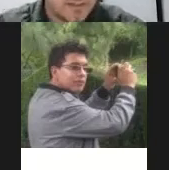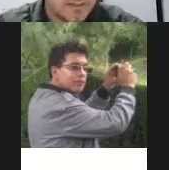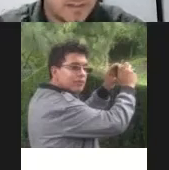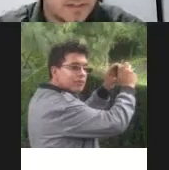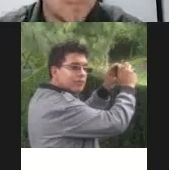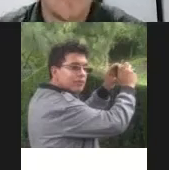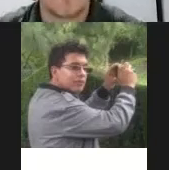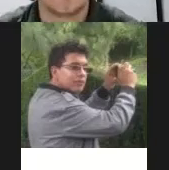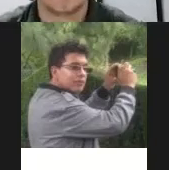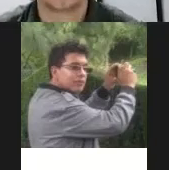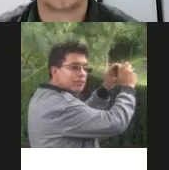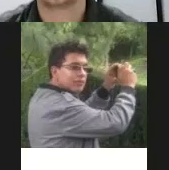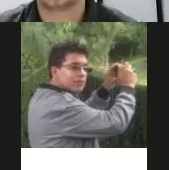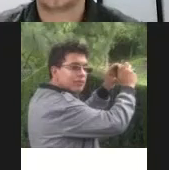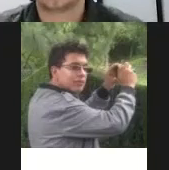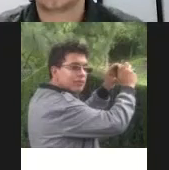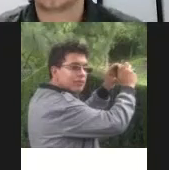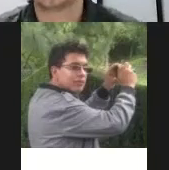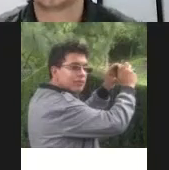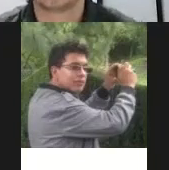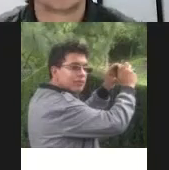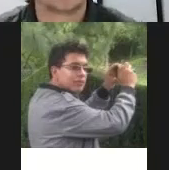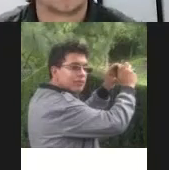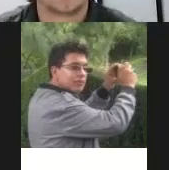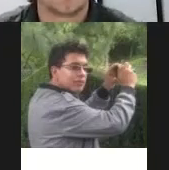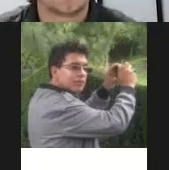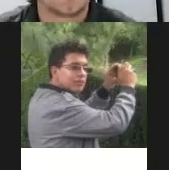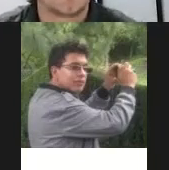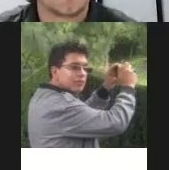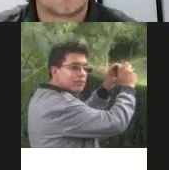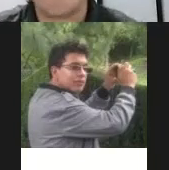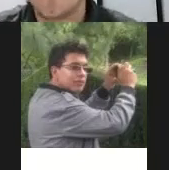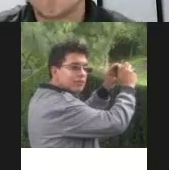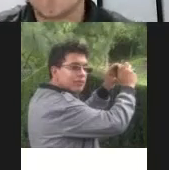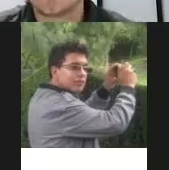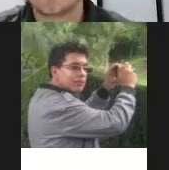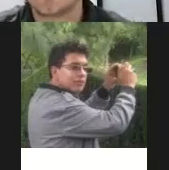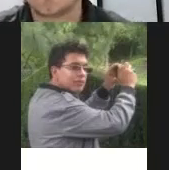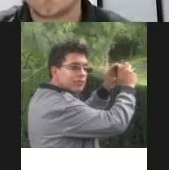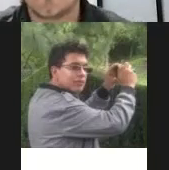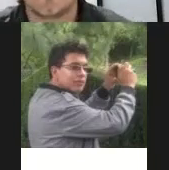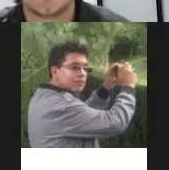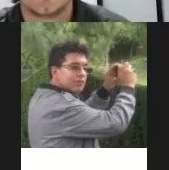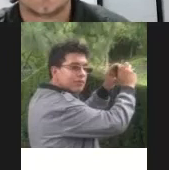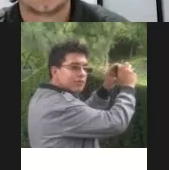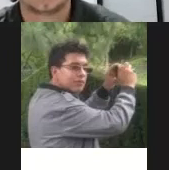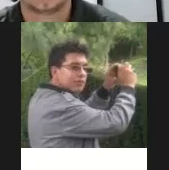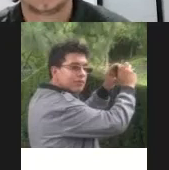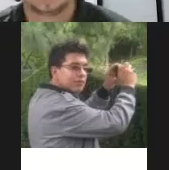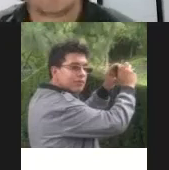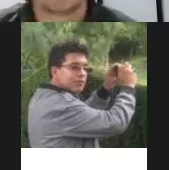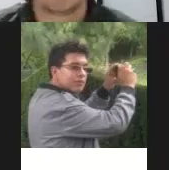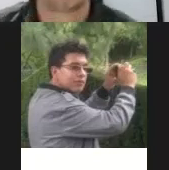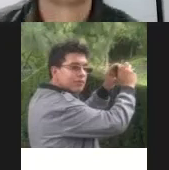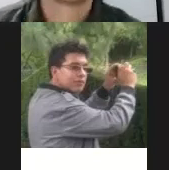y reconocer bueno las personas con discapacidad que hay en nuestra comunidad si te animas a pasar la siguiente la presentidad